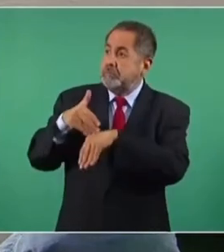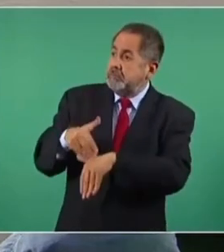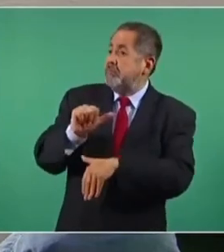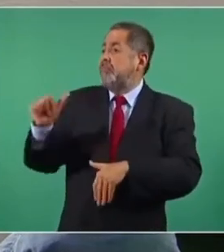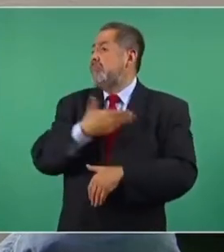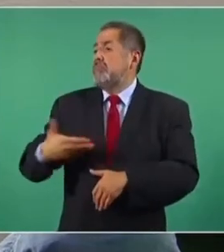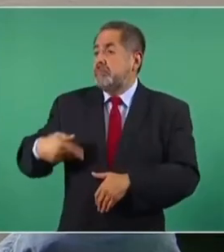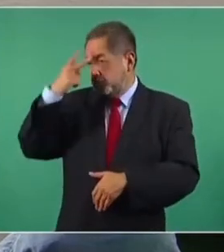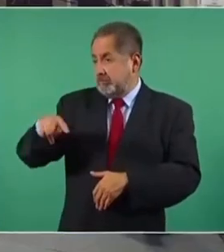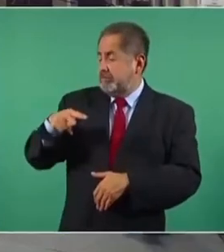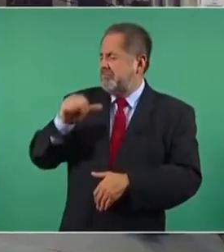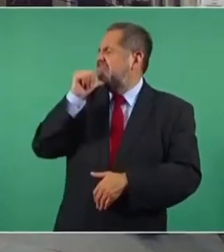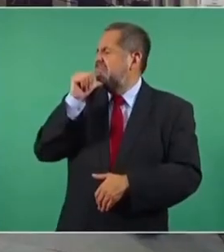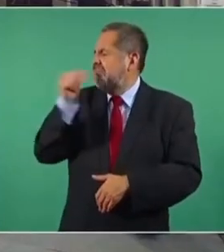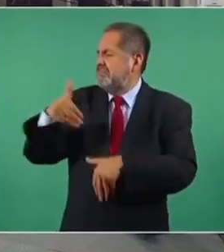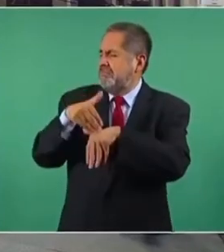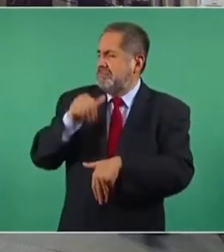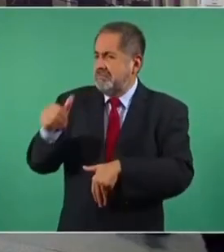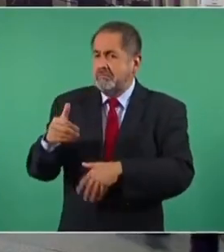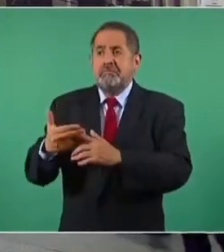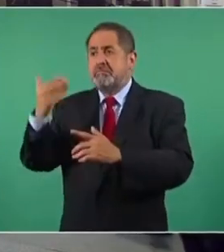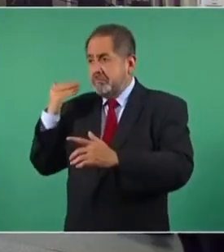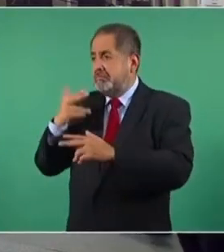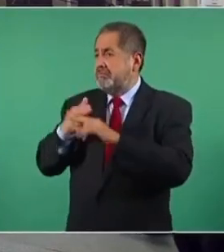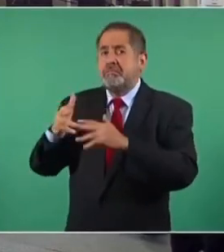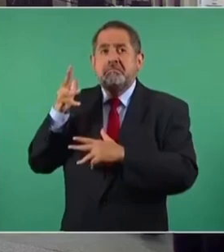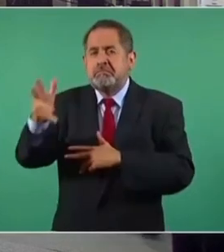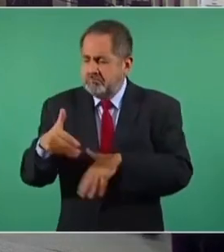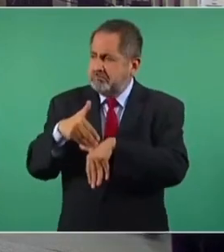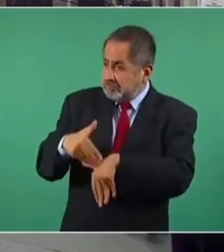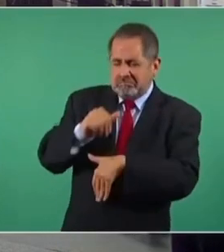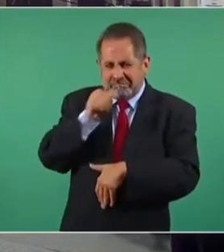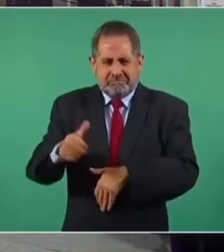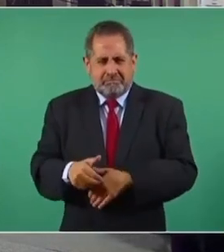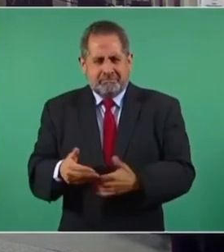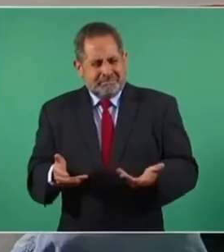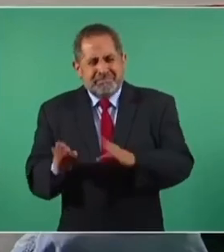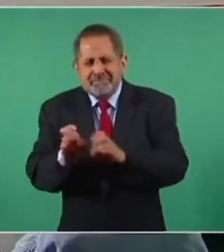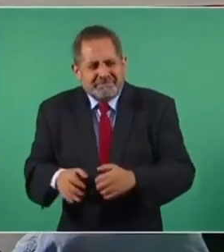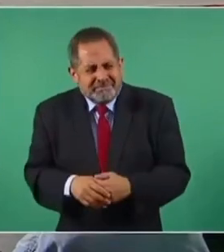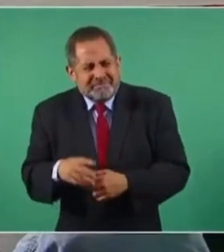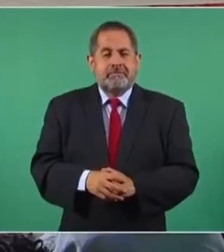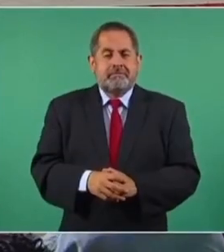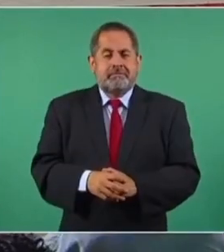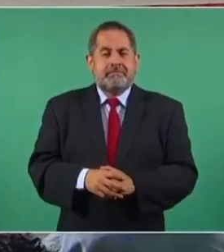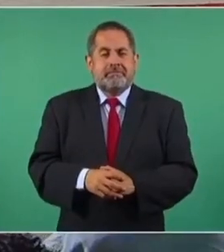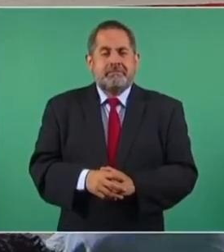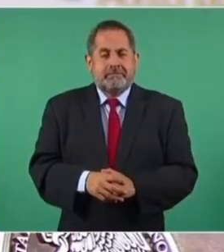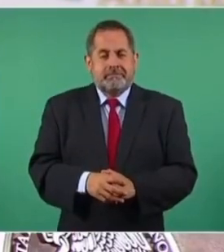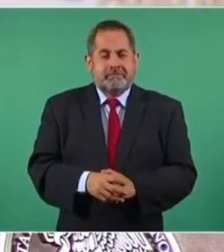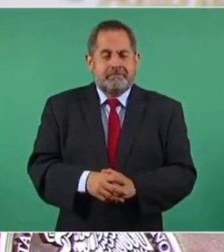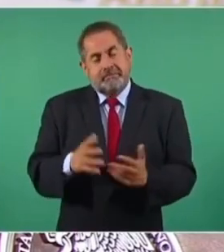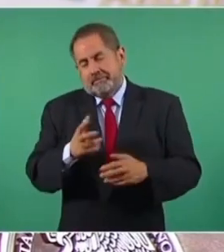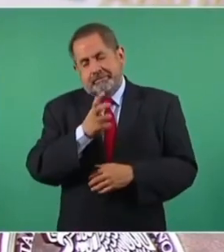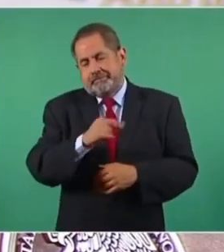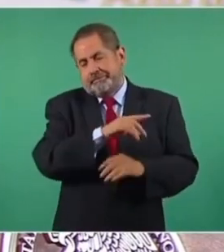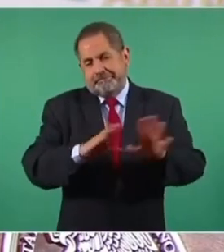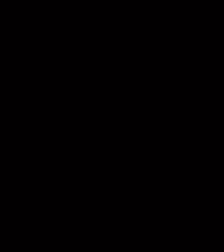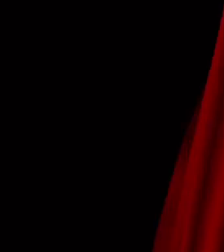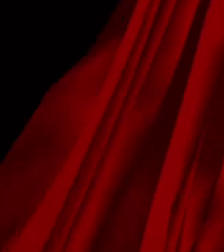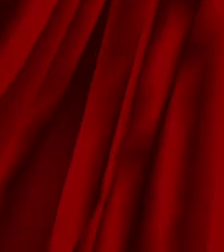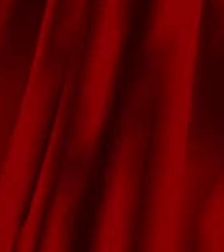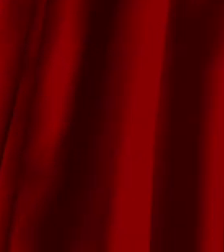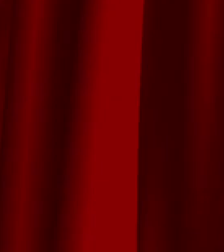obedecemos a ningún presidente de la República, ni presente, ni pasado en este país. ¿Cómo estás? Pero así están las cosas.